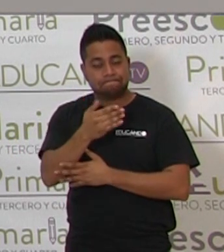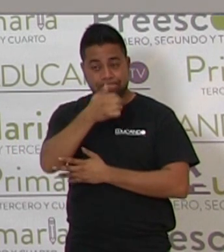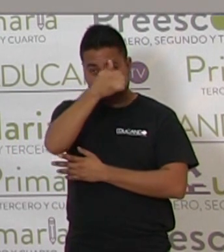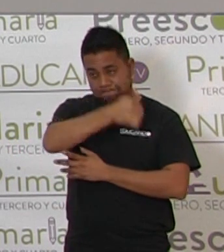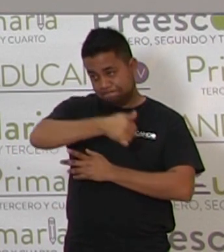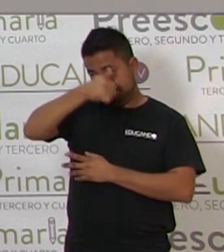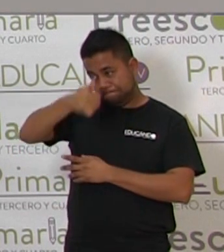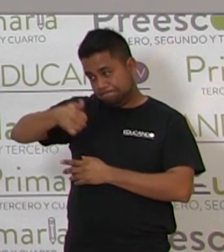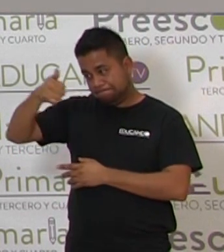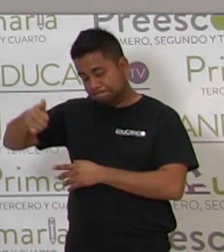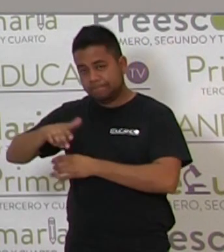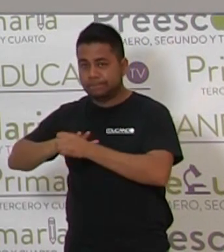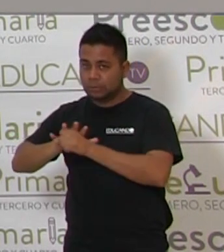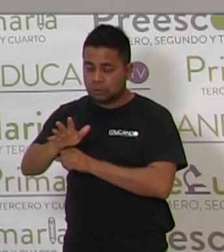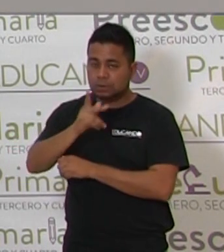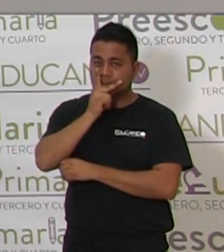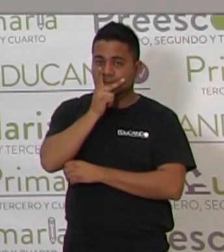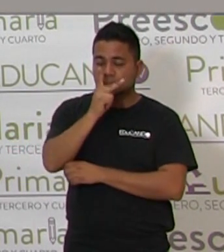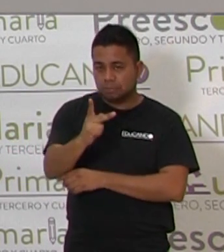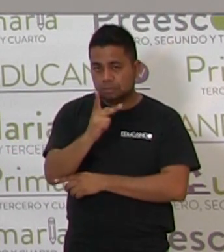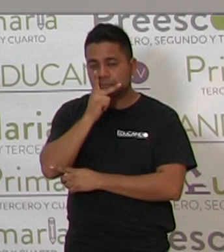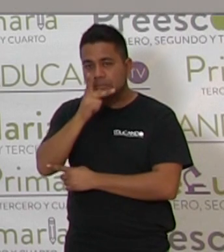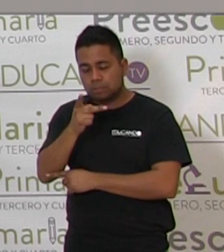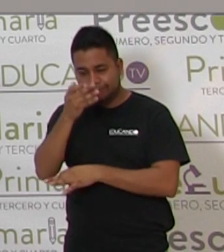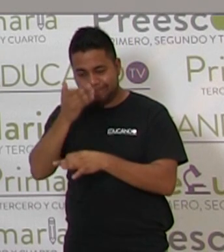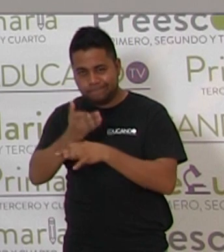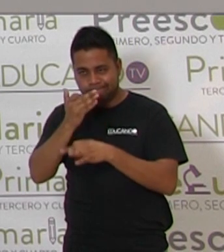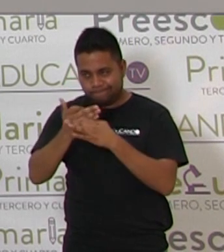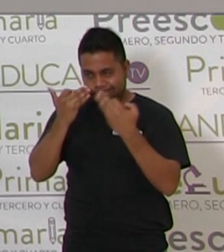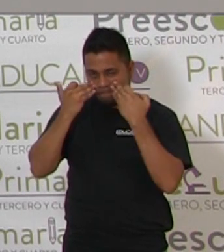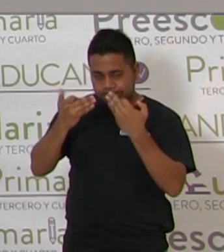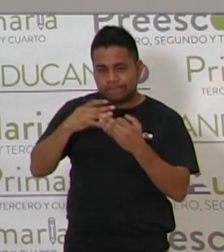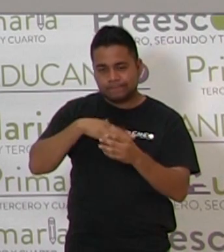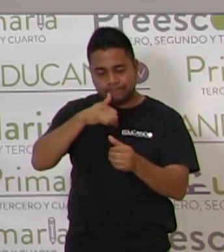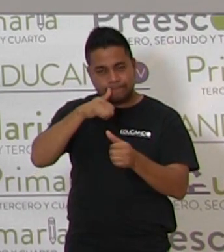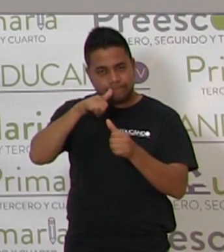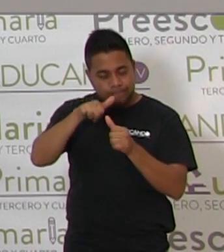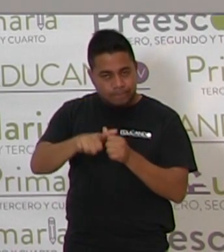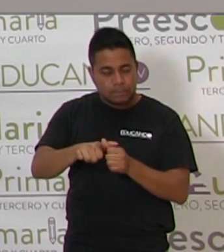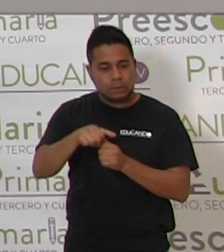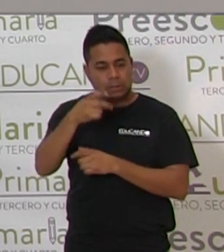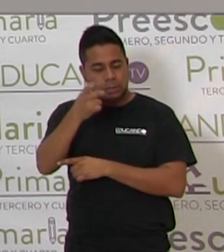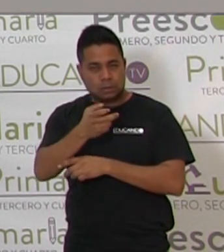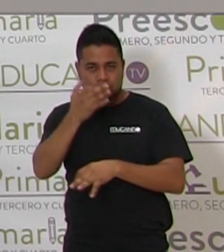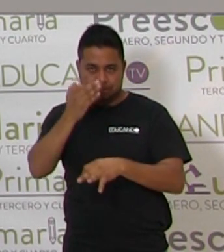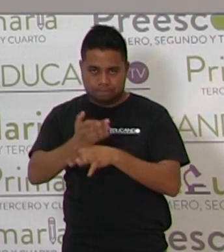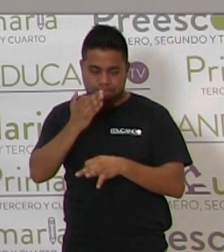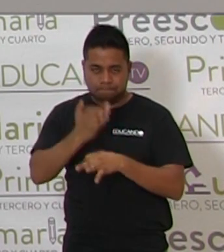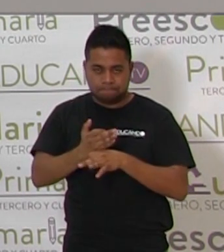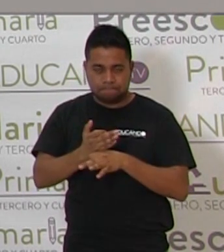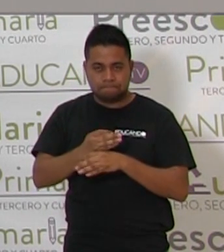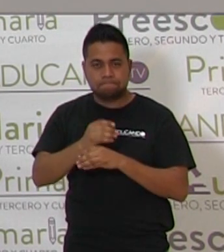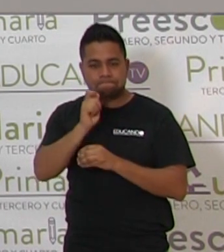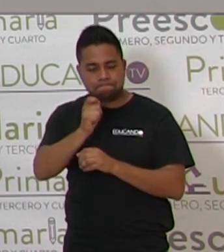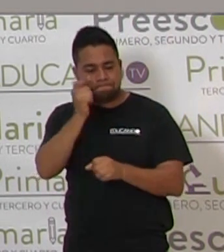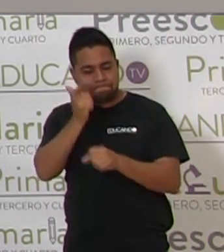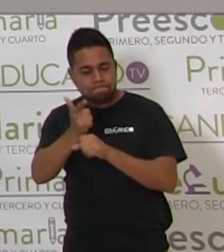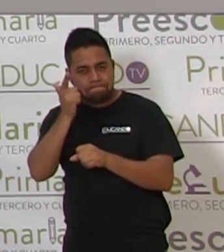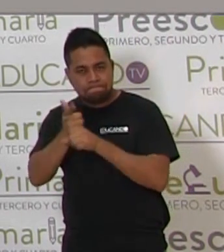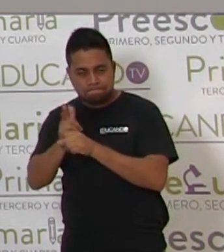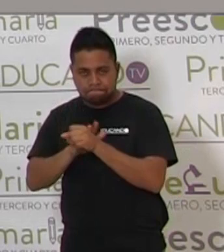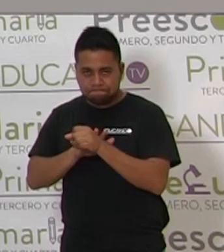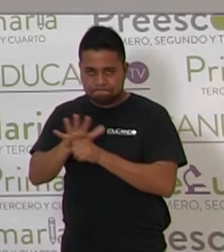palabras que nosotros estamos viendo tienen sus vocales y las estamos identificando. ¿Sí?